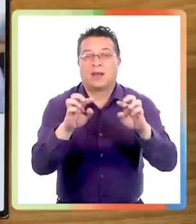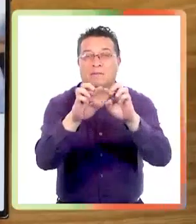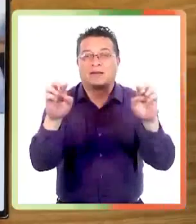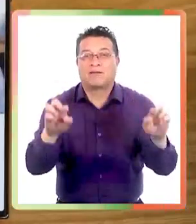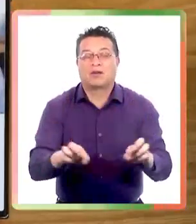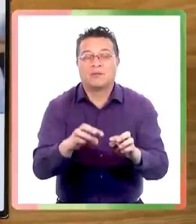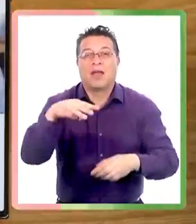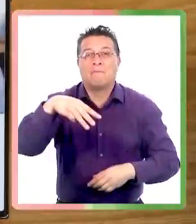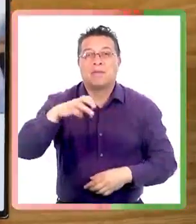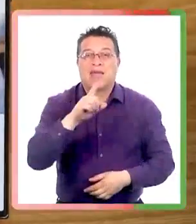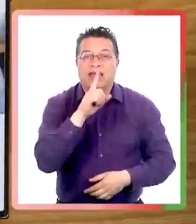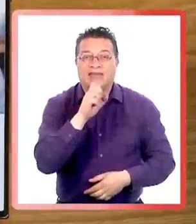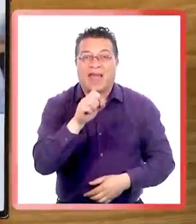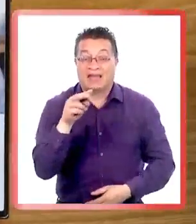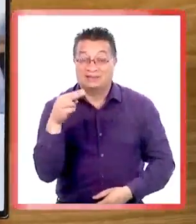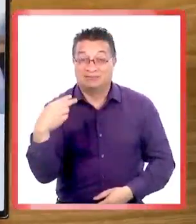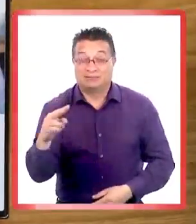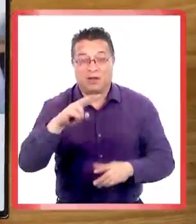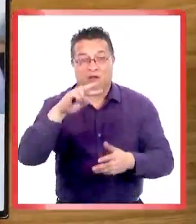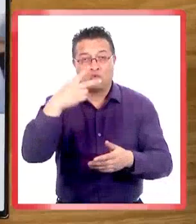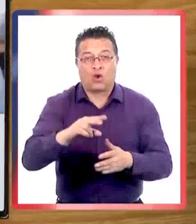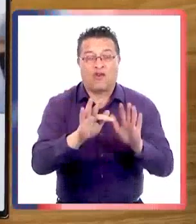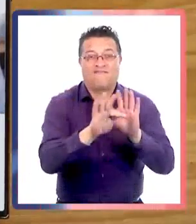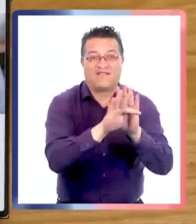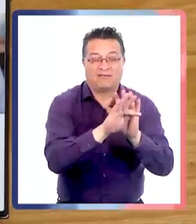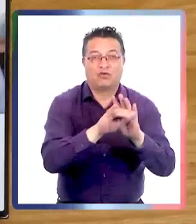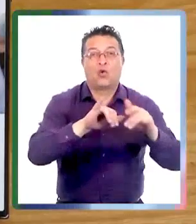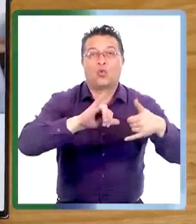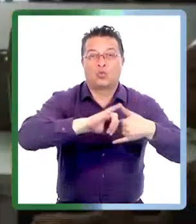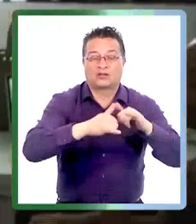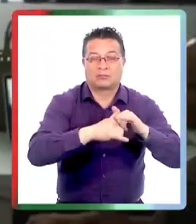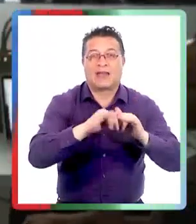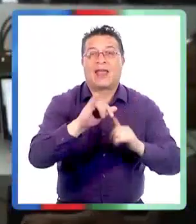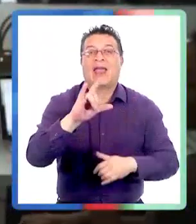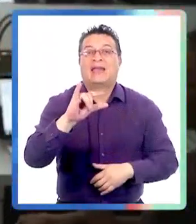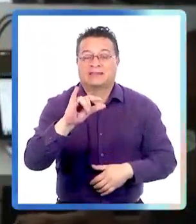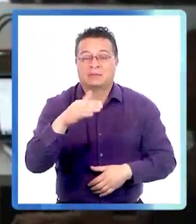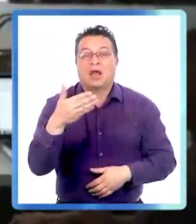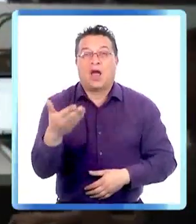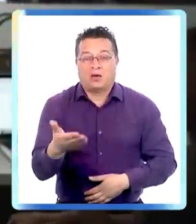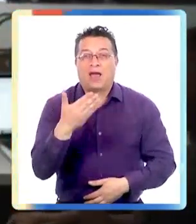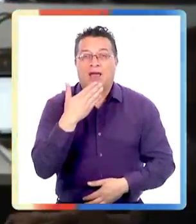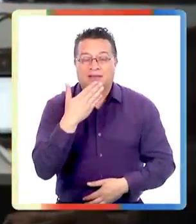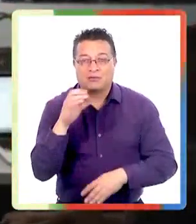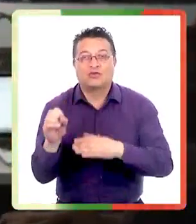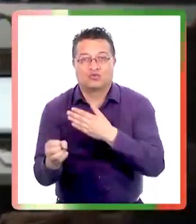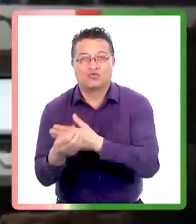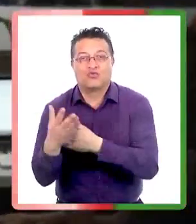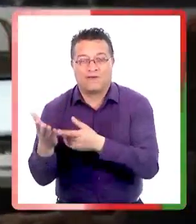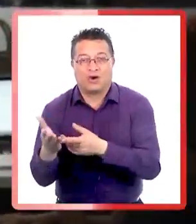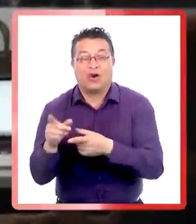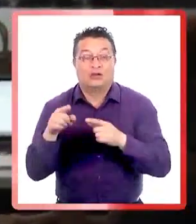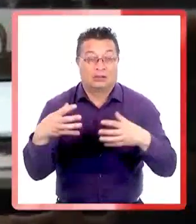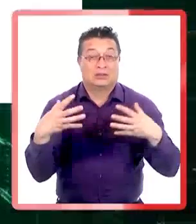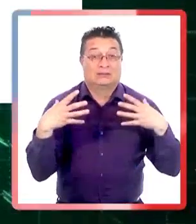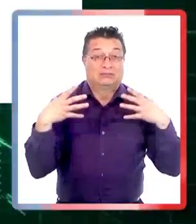legales, porque la plataforma Meta de Mark Zuckerberg es dueña de Facebook, Whatsapp, Instagram y ahora también de Threads.